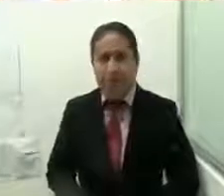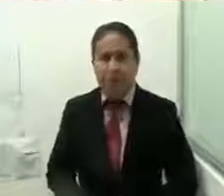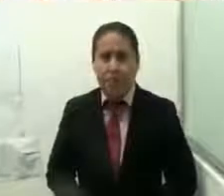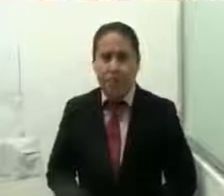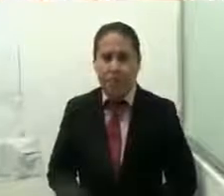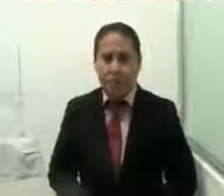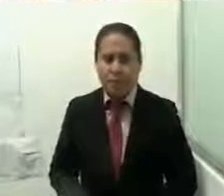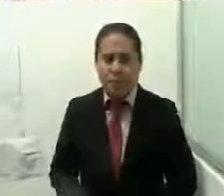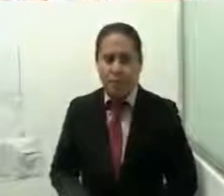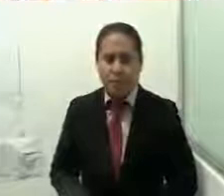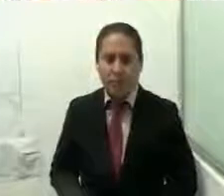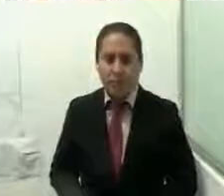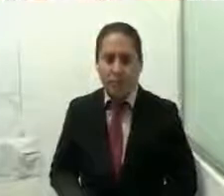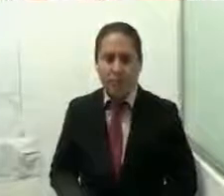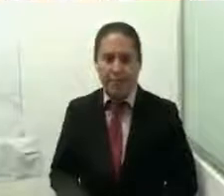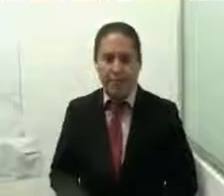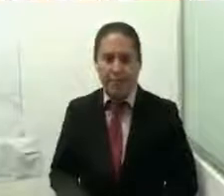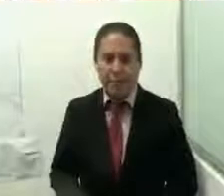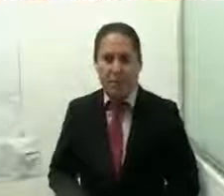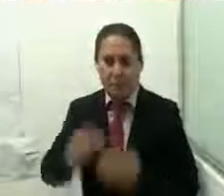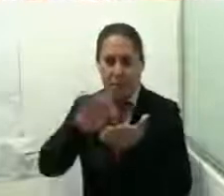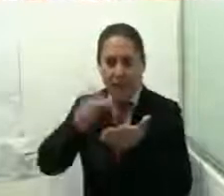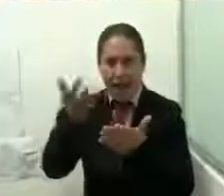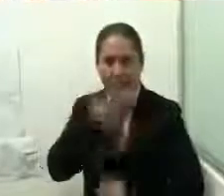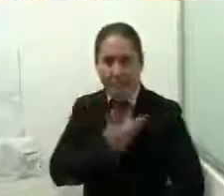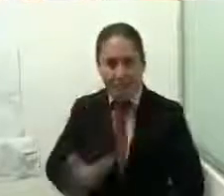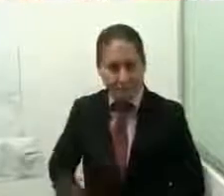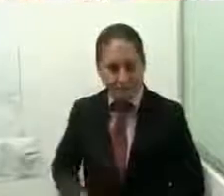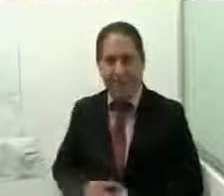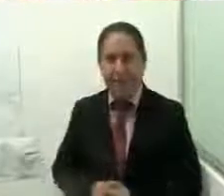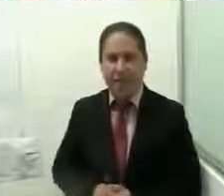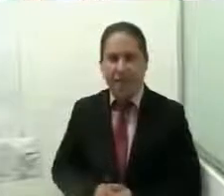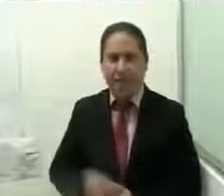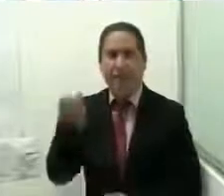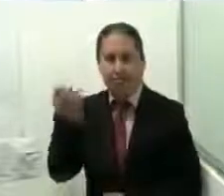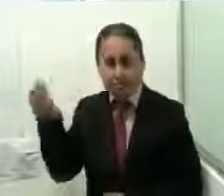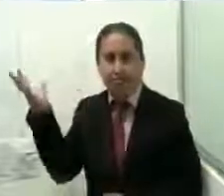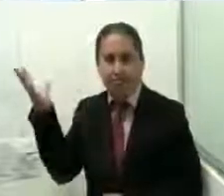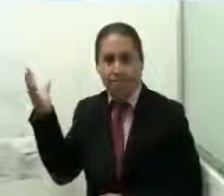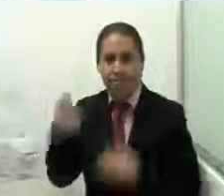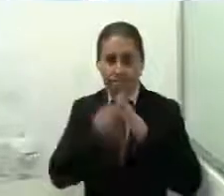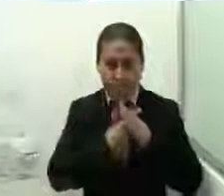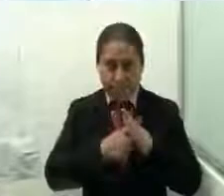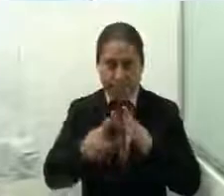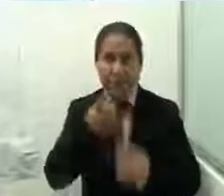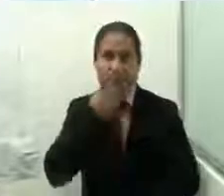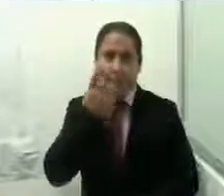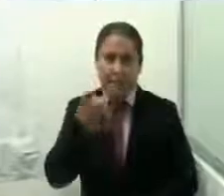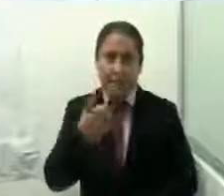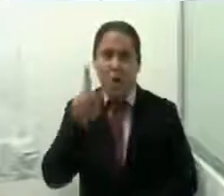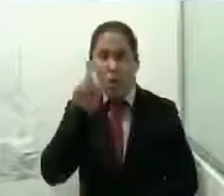Gracias, Presidenta. Hay quienes afirman que al principio de grandes cosas hay una gran mujer.